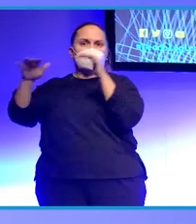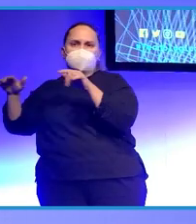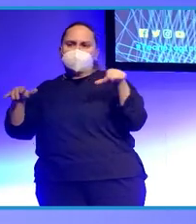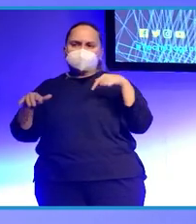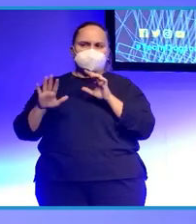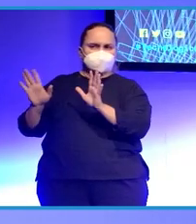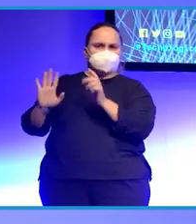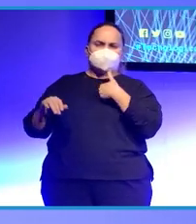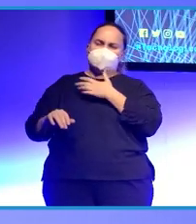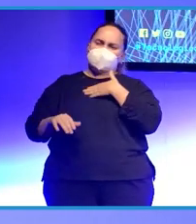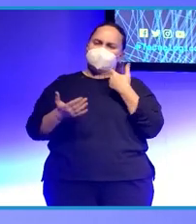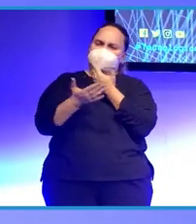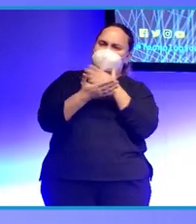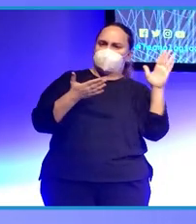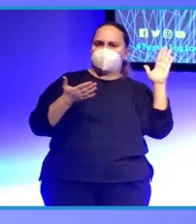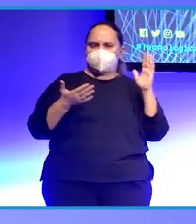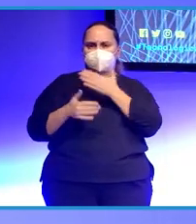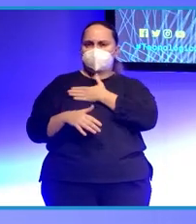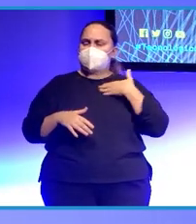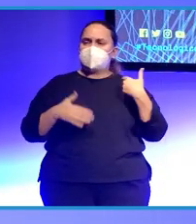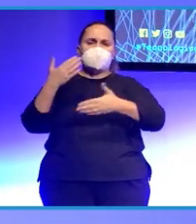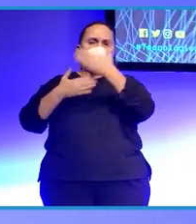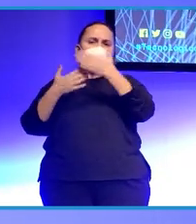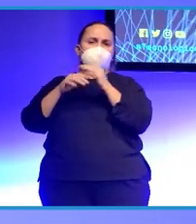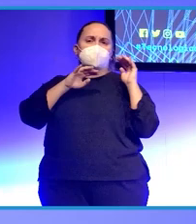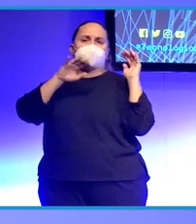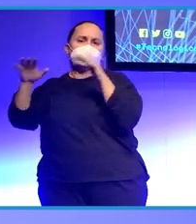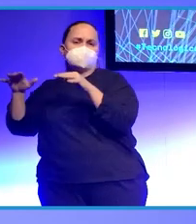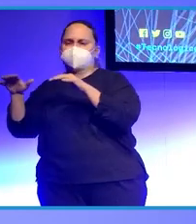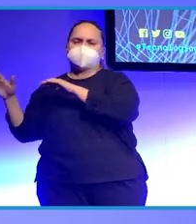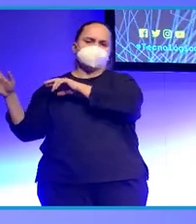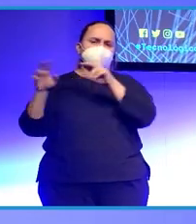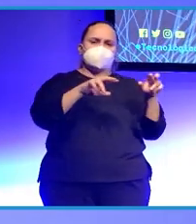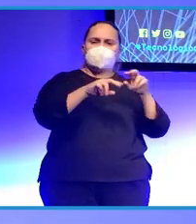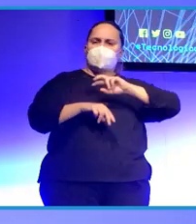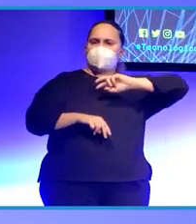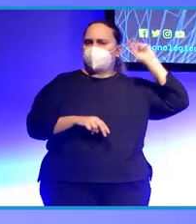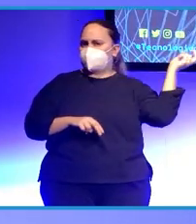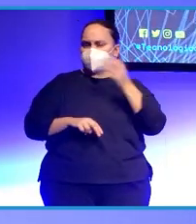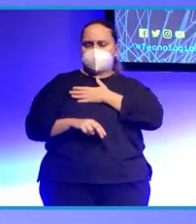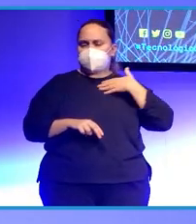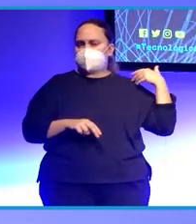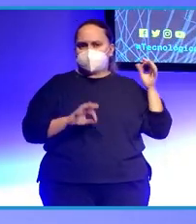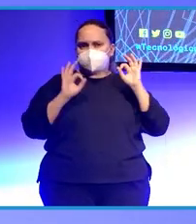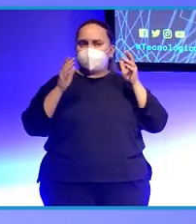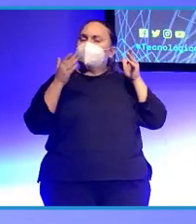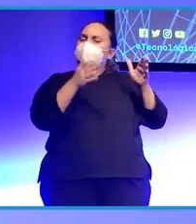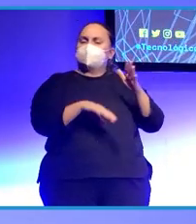vivir al margen de las modas y de las corrientes mayoritarias, pero